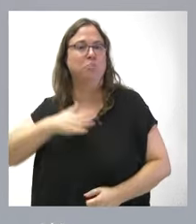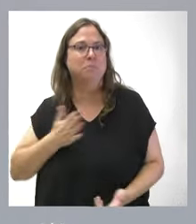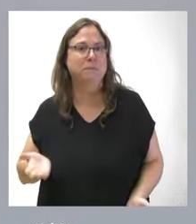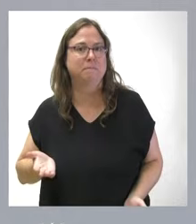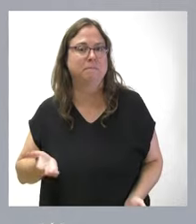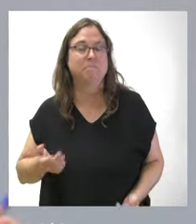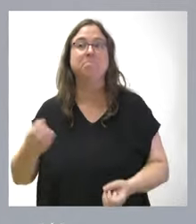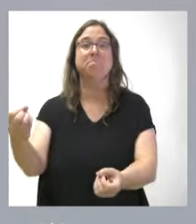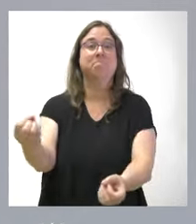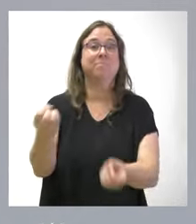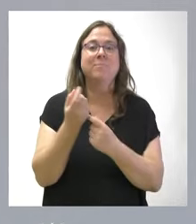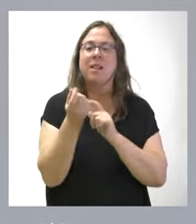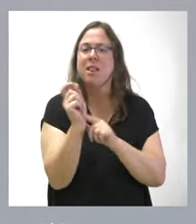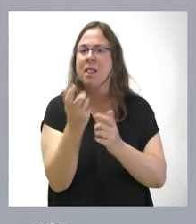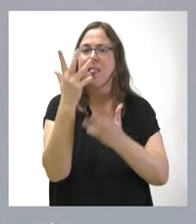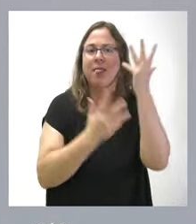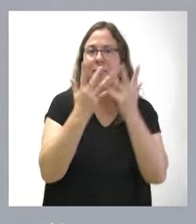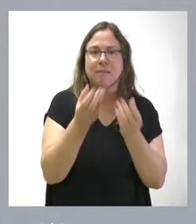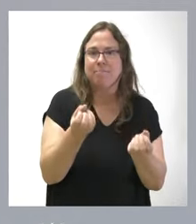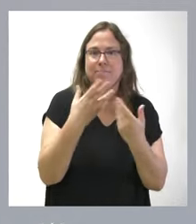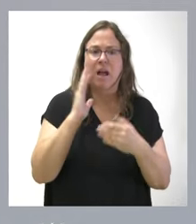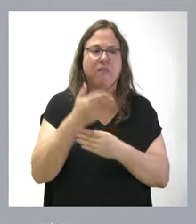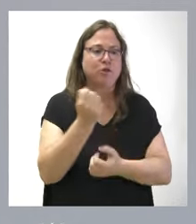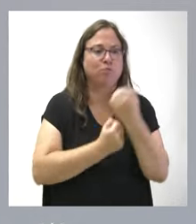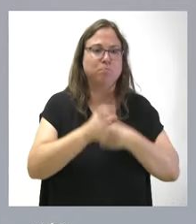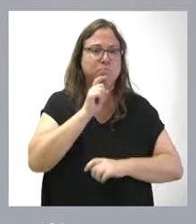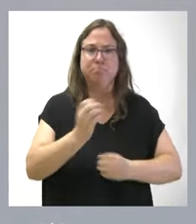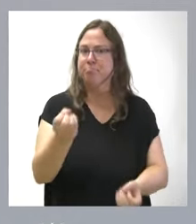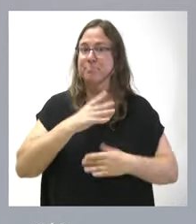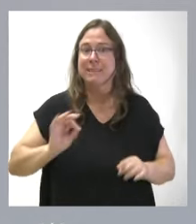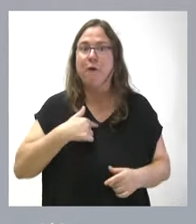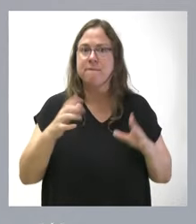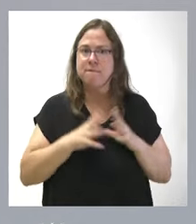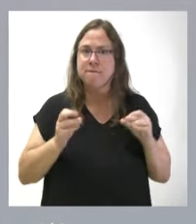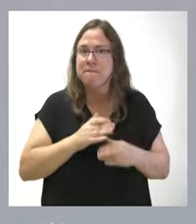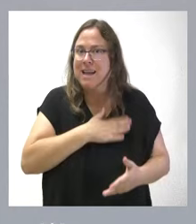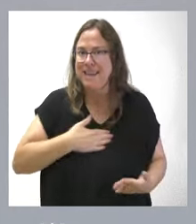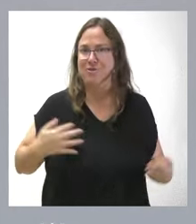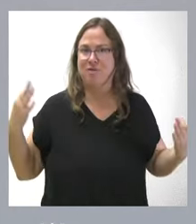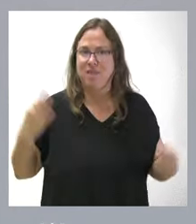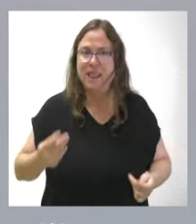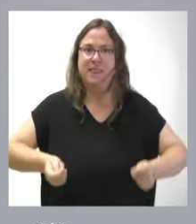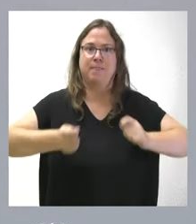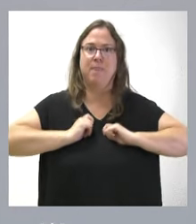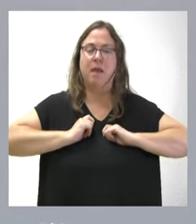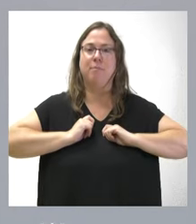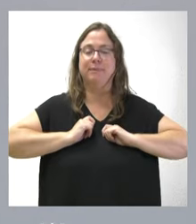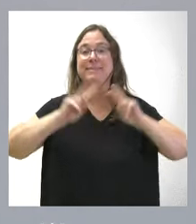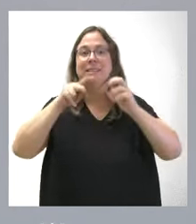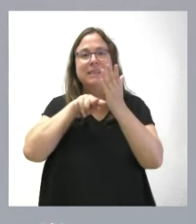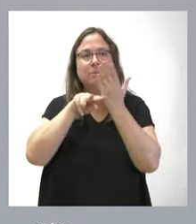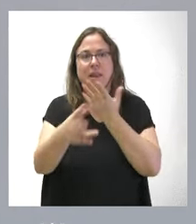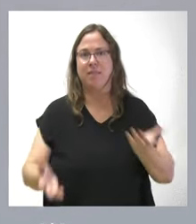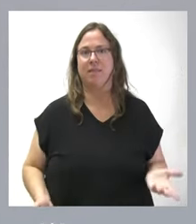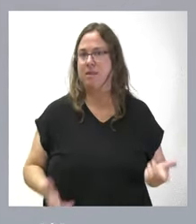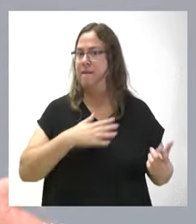no se nos habla de números ni se nos habla de impactos económicos y, por tanto, nosotros lo que estamos deseosos es que haya, lógicamente, sobre este tema, transparencia.